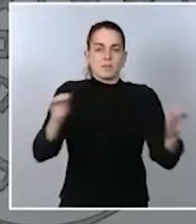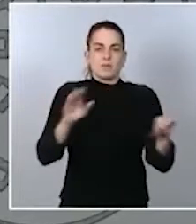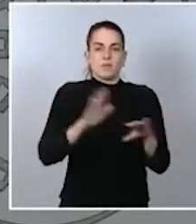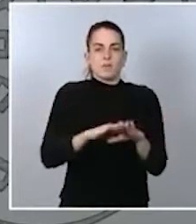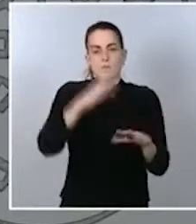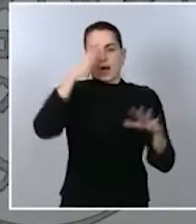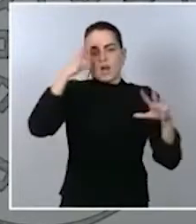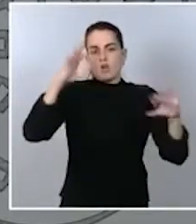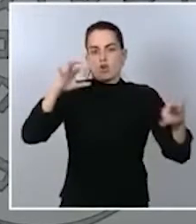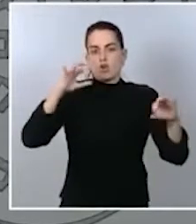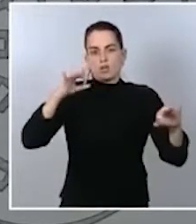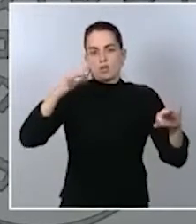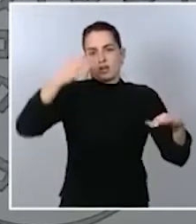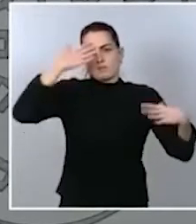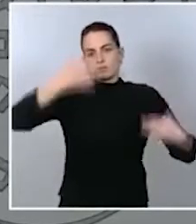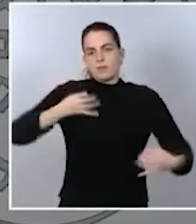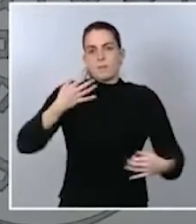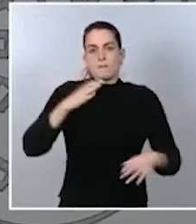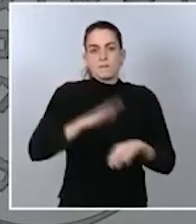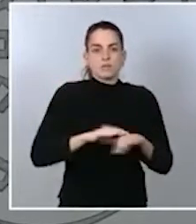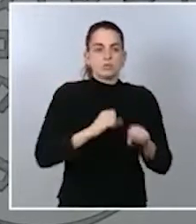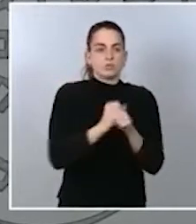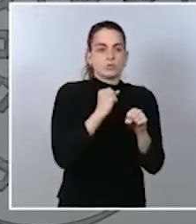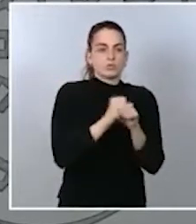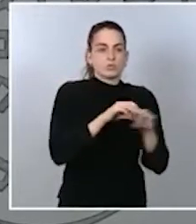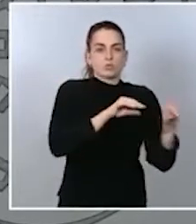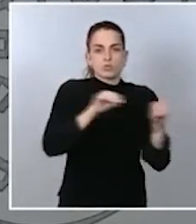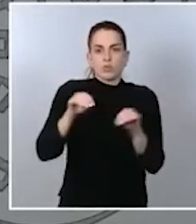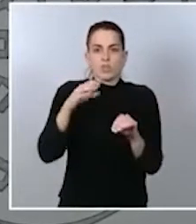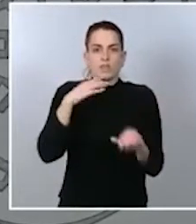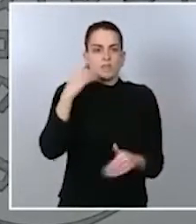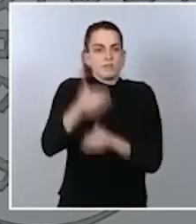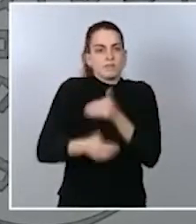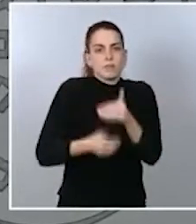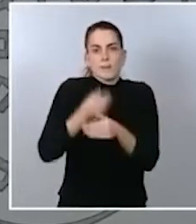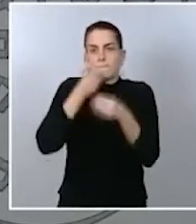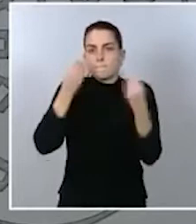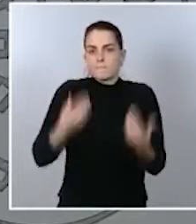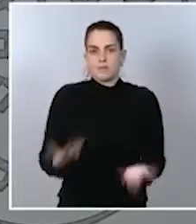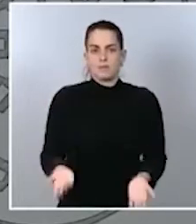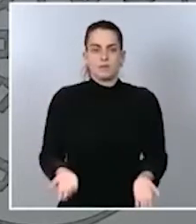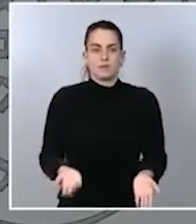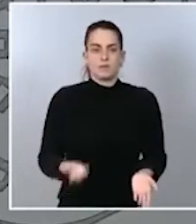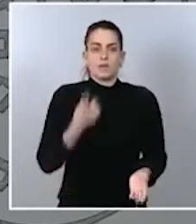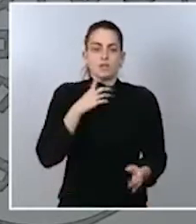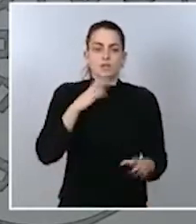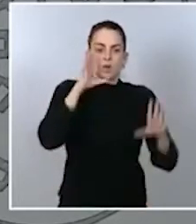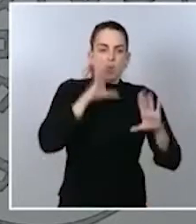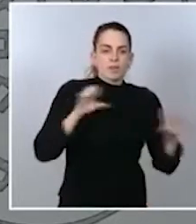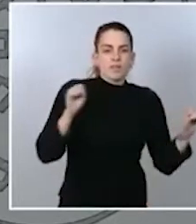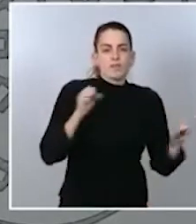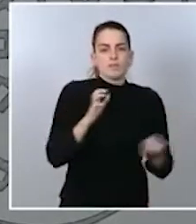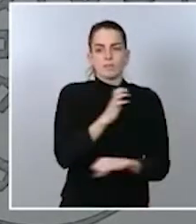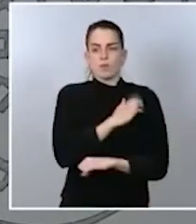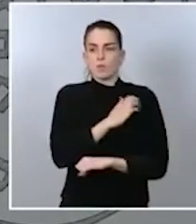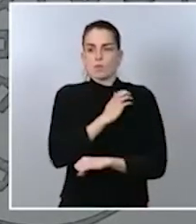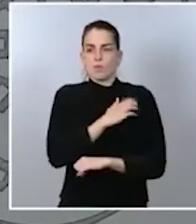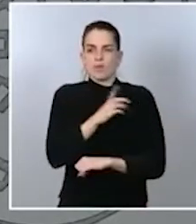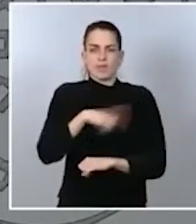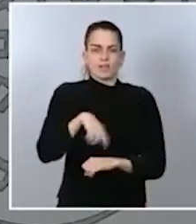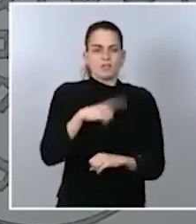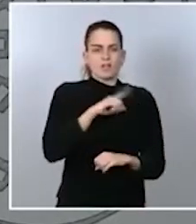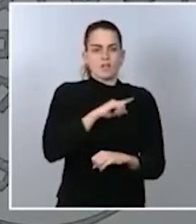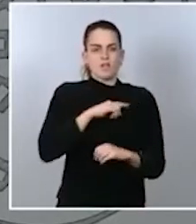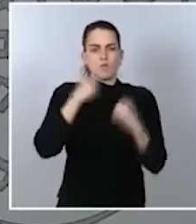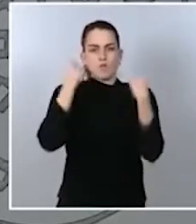desarrollar el trabajo por parte de los empleados públicos como se viene haciendo por parte de la Guardia Civil, de la Policía, de las Fuerzas Armadas, de los